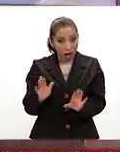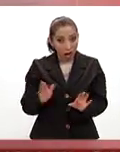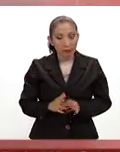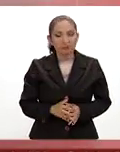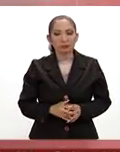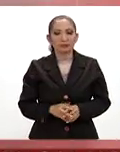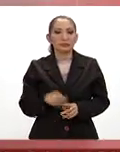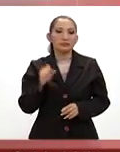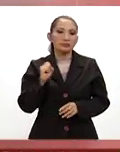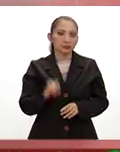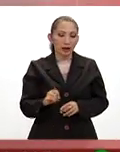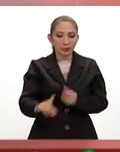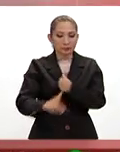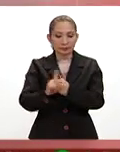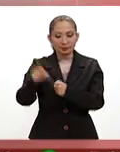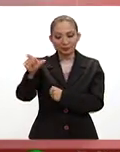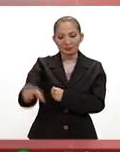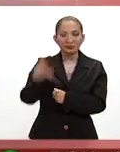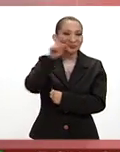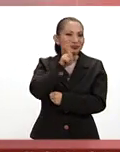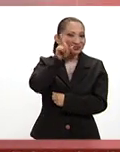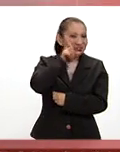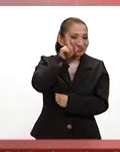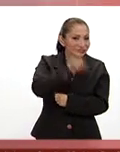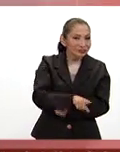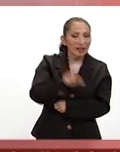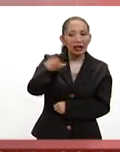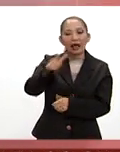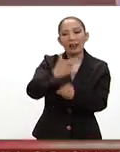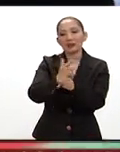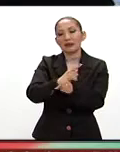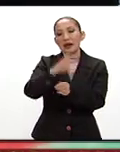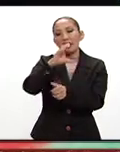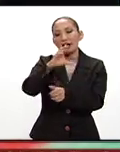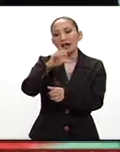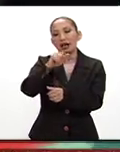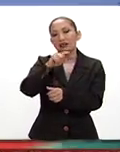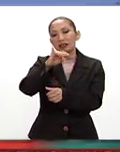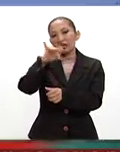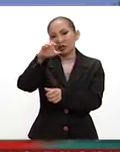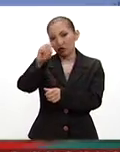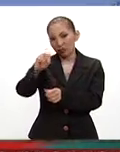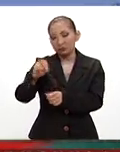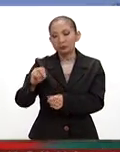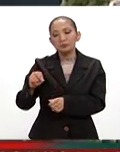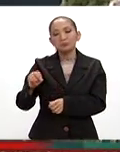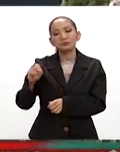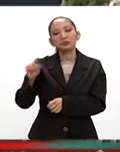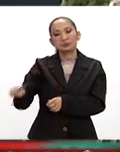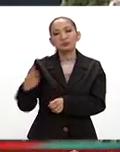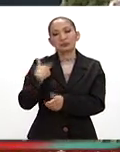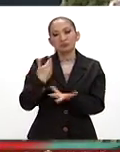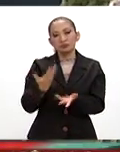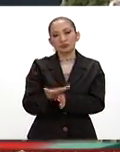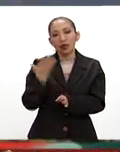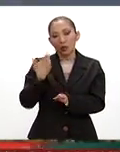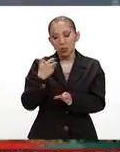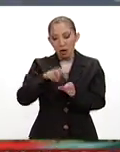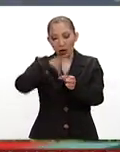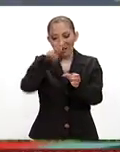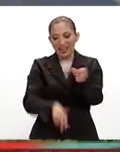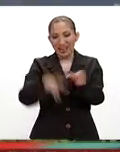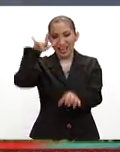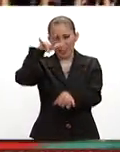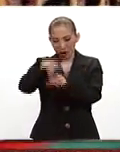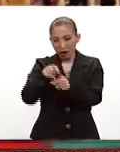Sí, mira, con el problema de Dora Mitzi, el licenciado Castillo, casi prácticamente al bajar del avión,